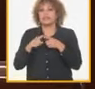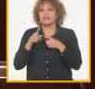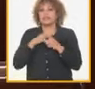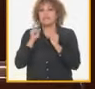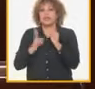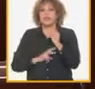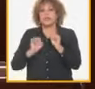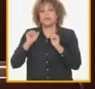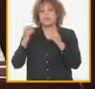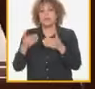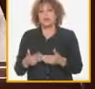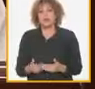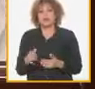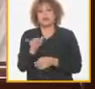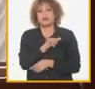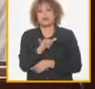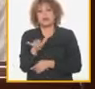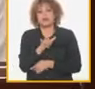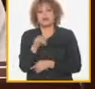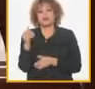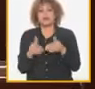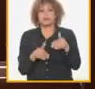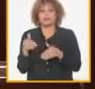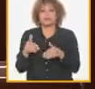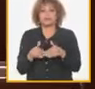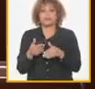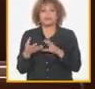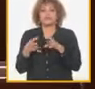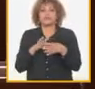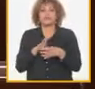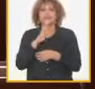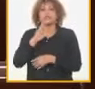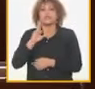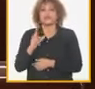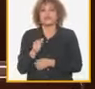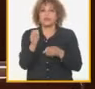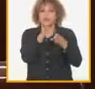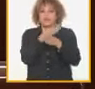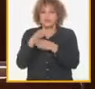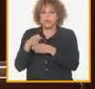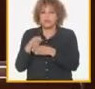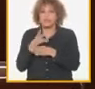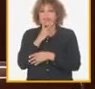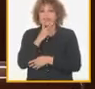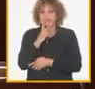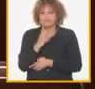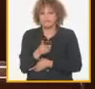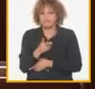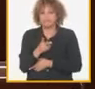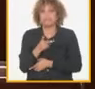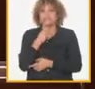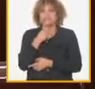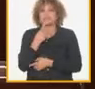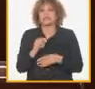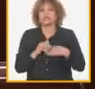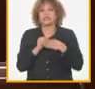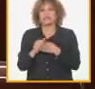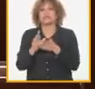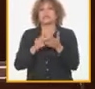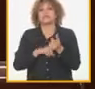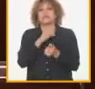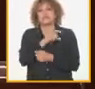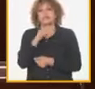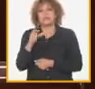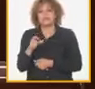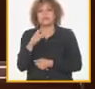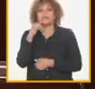así como la presencia de nuevas y complejas modalidades delictivas la atención a estos fenómenos sociales bajo la guía del partido con